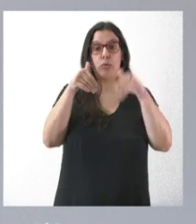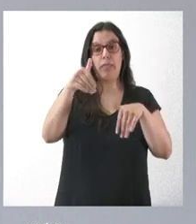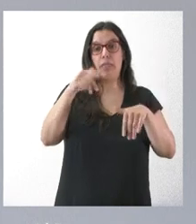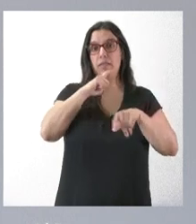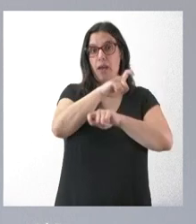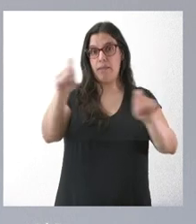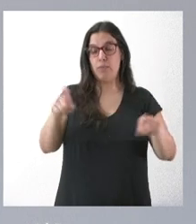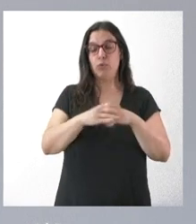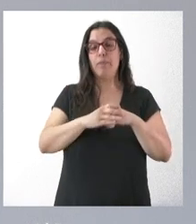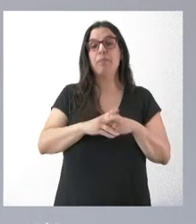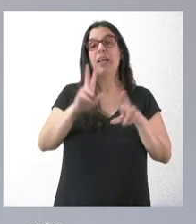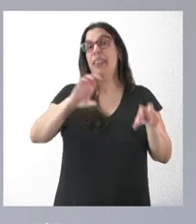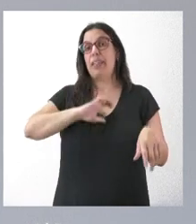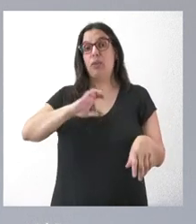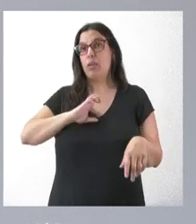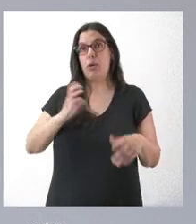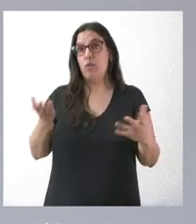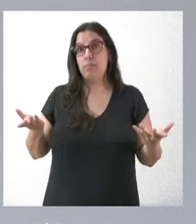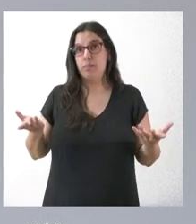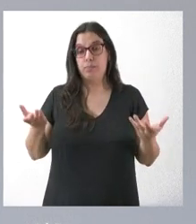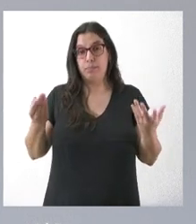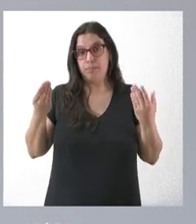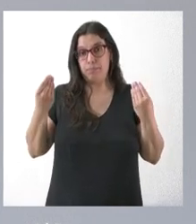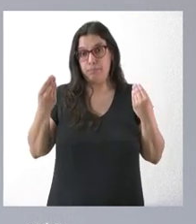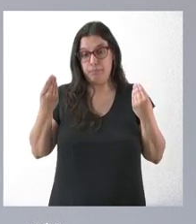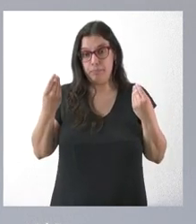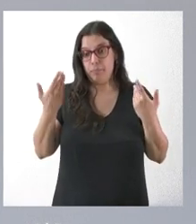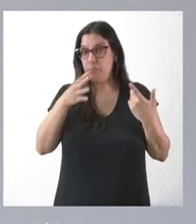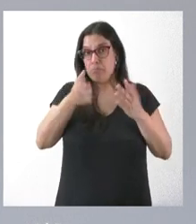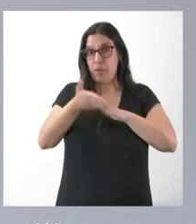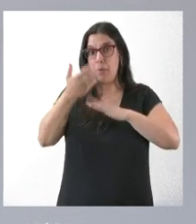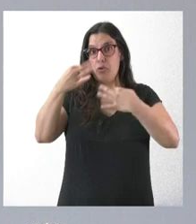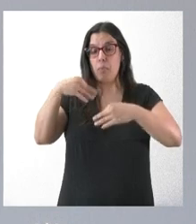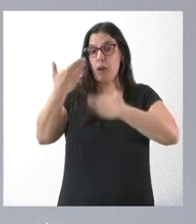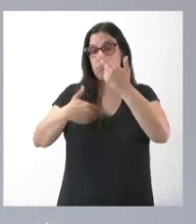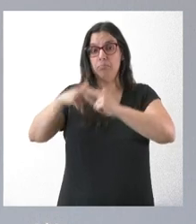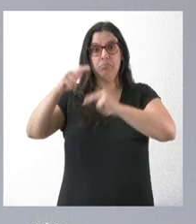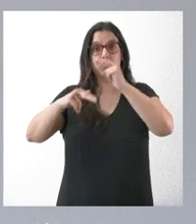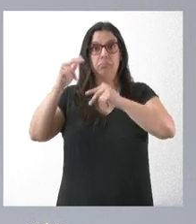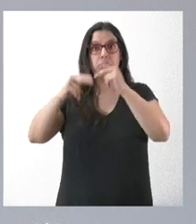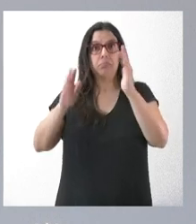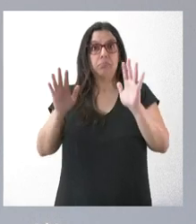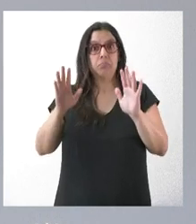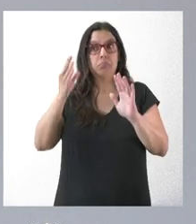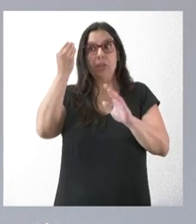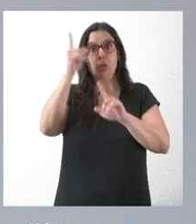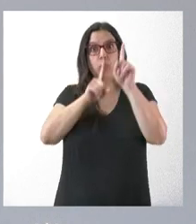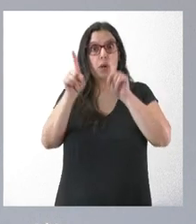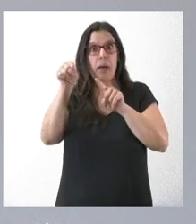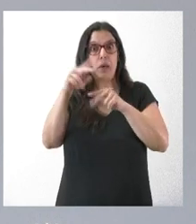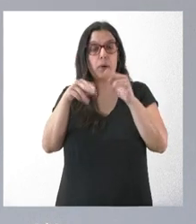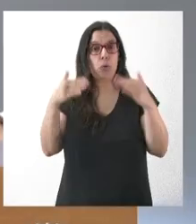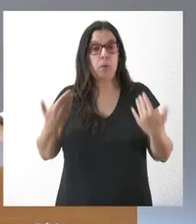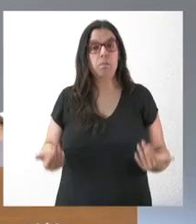Y en cuanto al centro cívico, pues, camina con normalidad y, por lo tanto, no vemos que haya incidencia especial en esa obra.